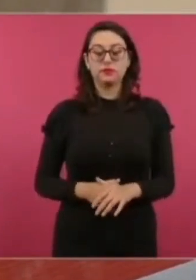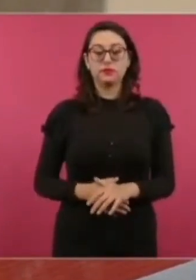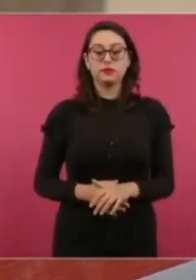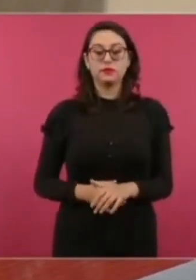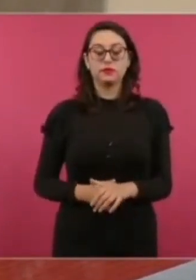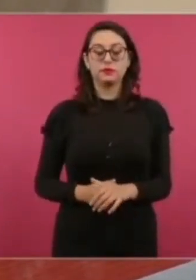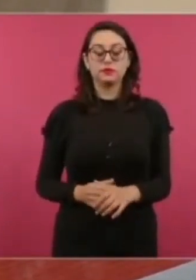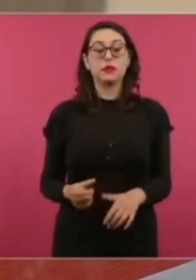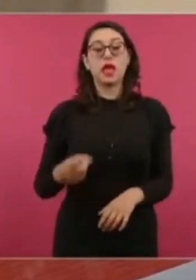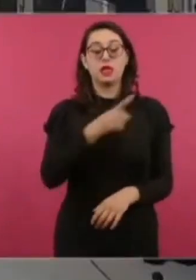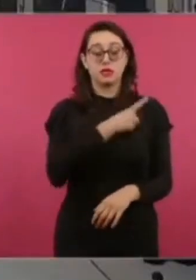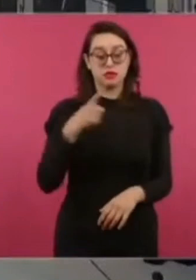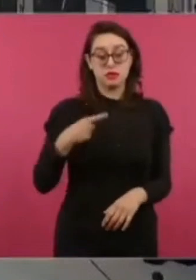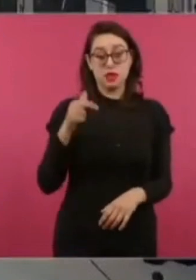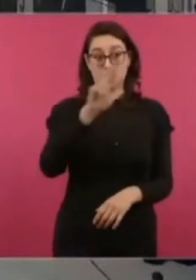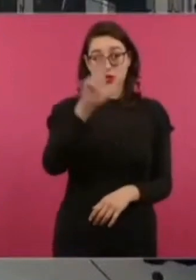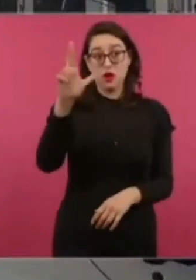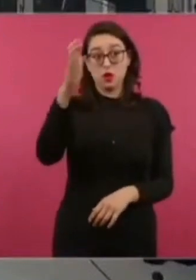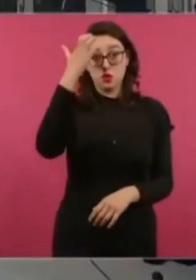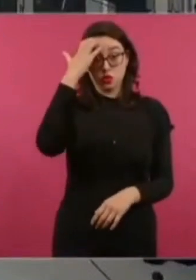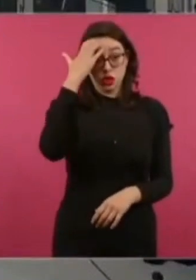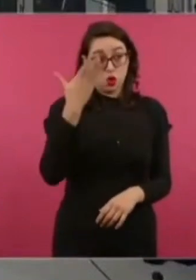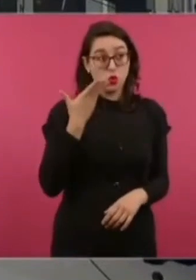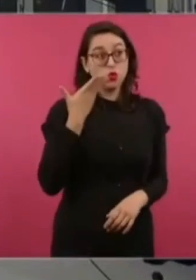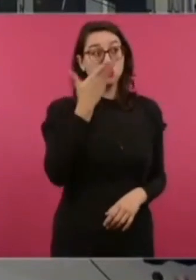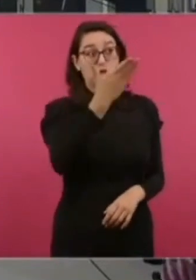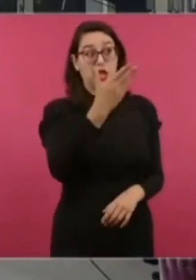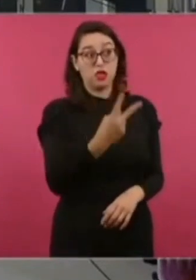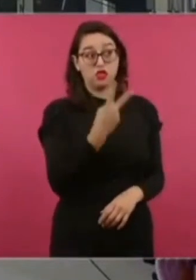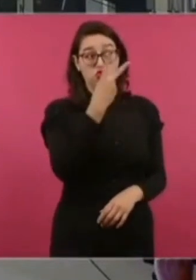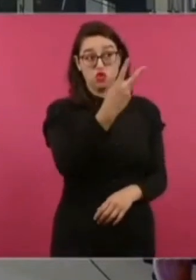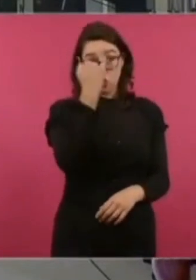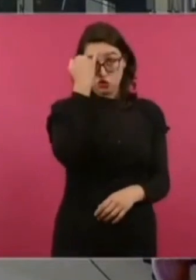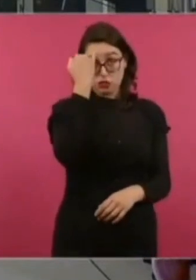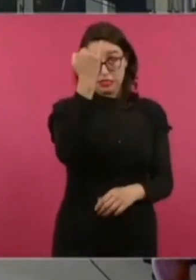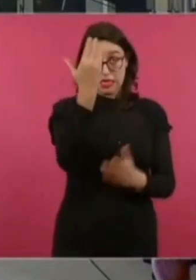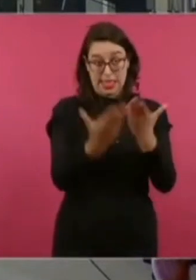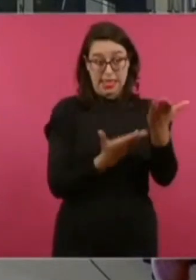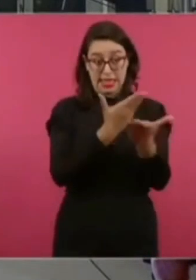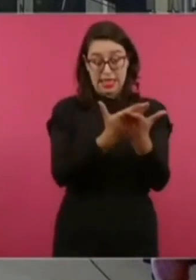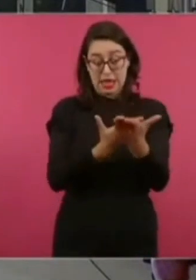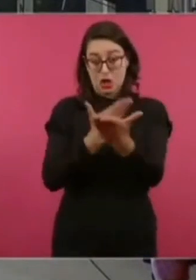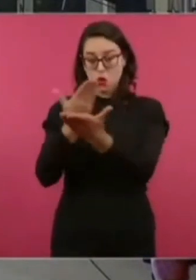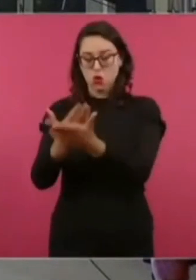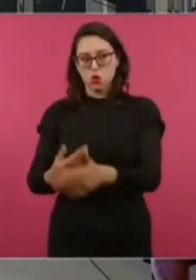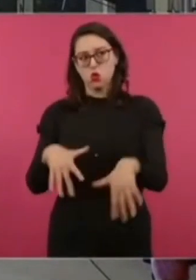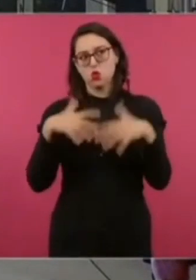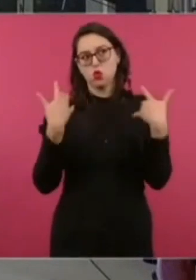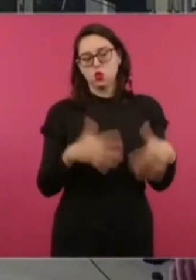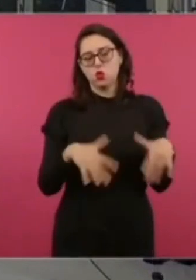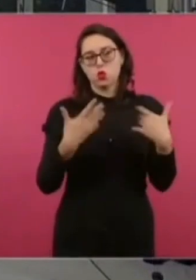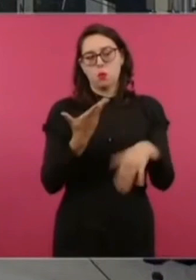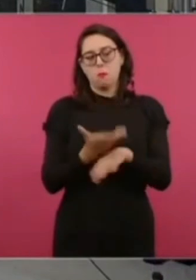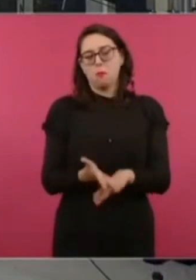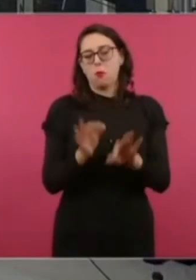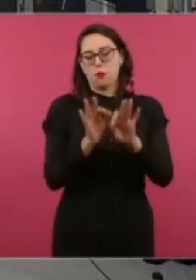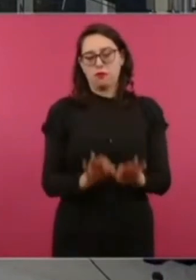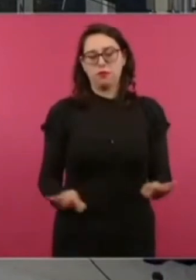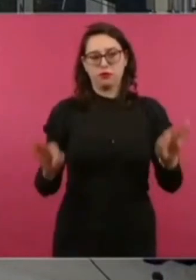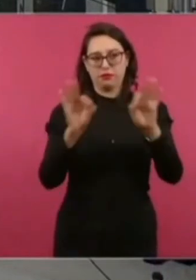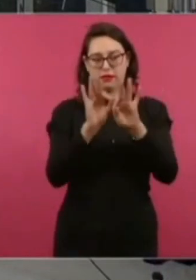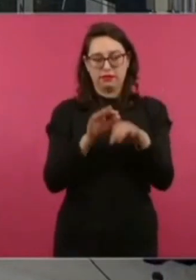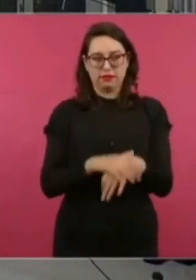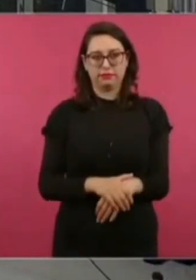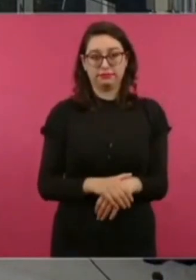de sus iniciativas. Además, abrir por primera vez un canal formal